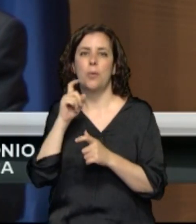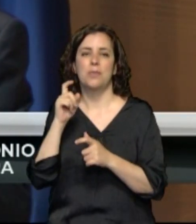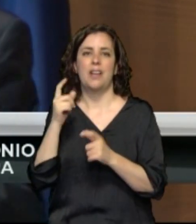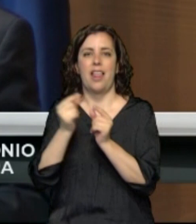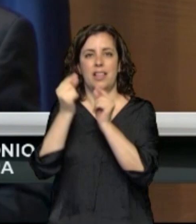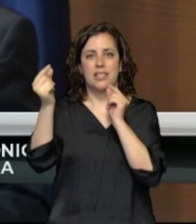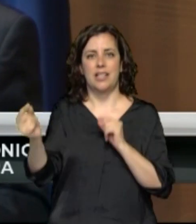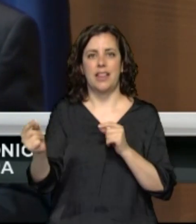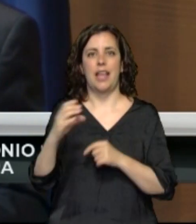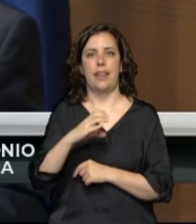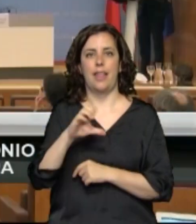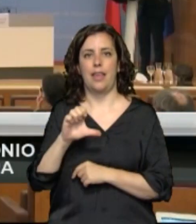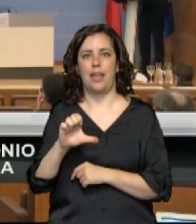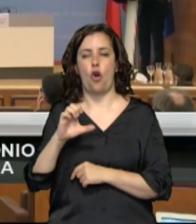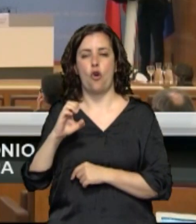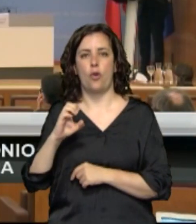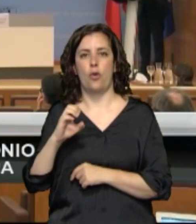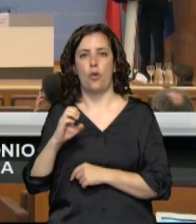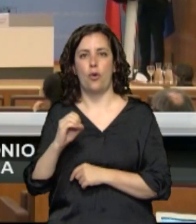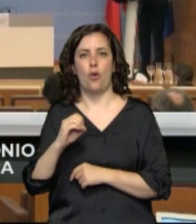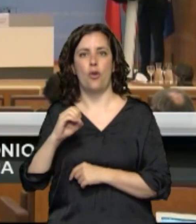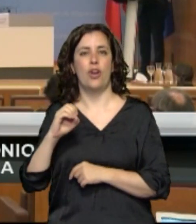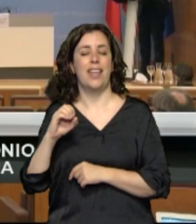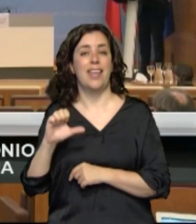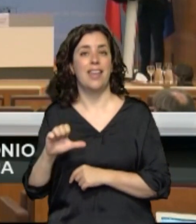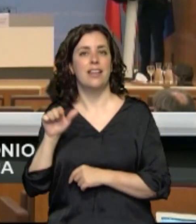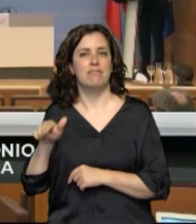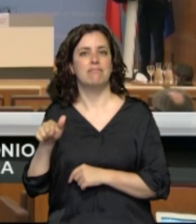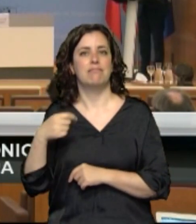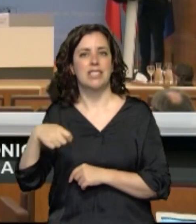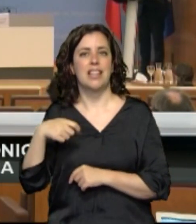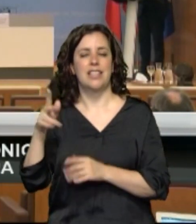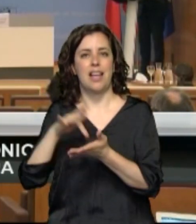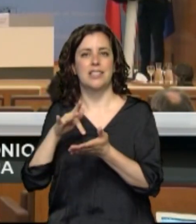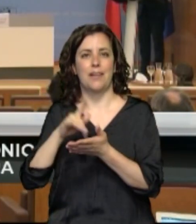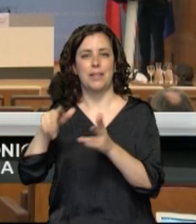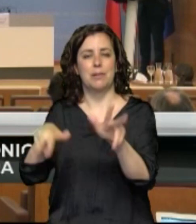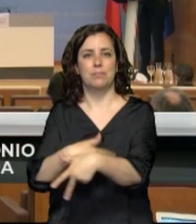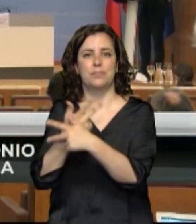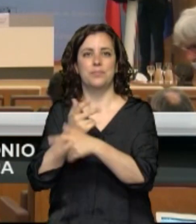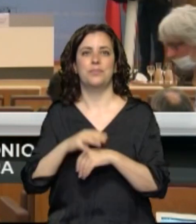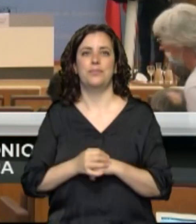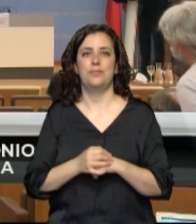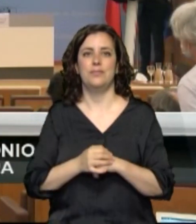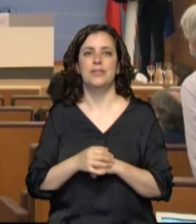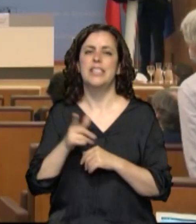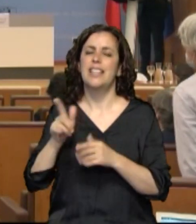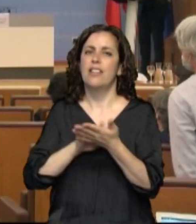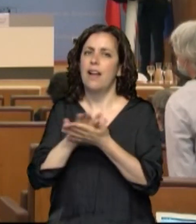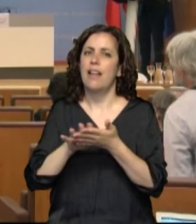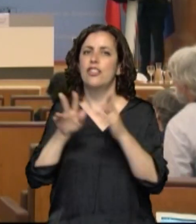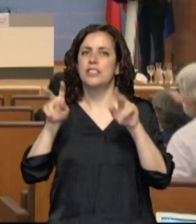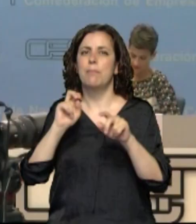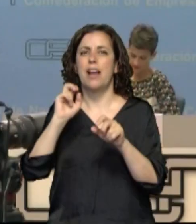y en el que no ha sido pasado por alto ese pacto del PSOE, Unidas Podemos y HB para derrogar la reforma laboral y que ha dinamitado el